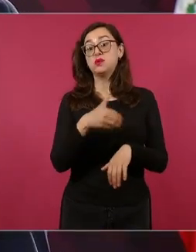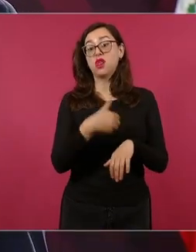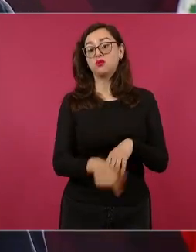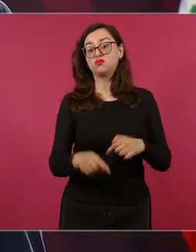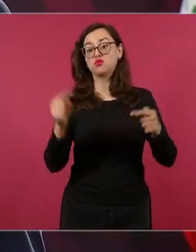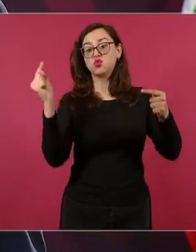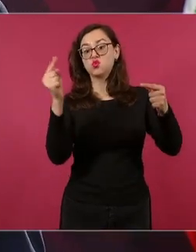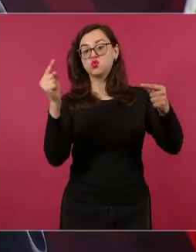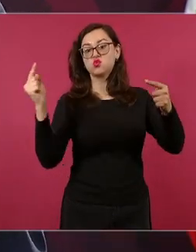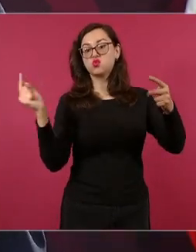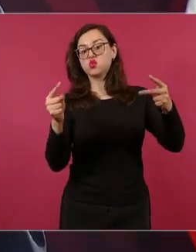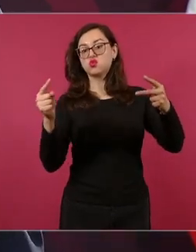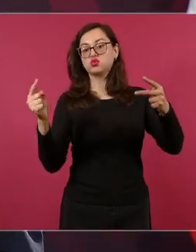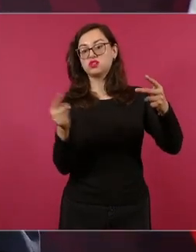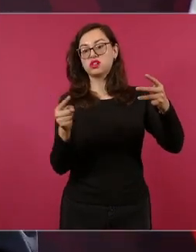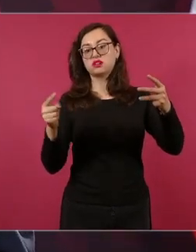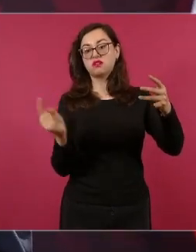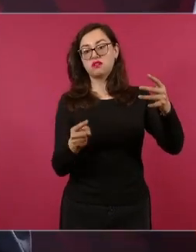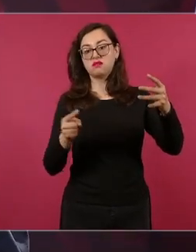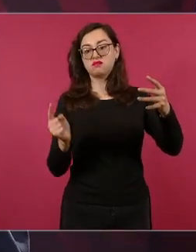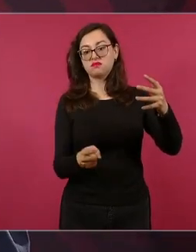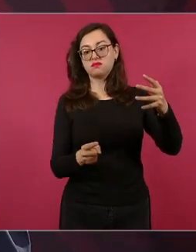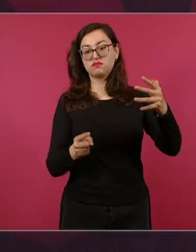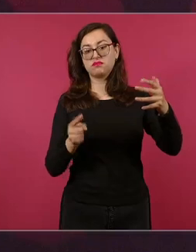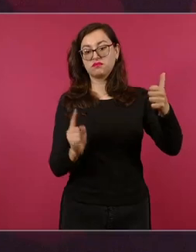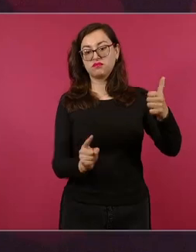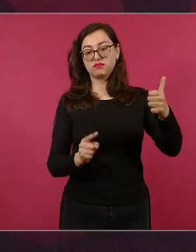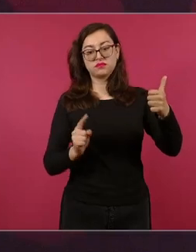uno dos tres cuatro cinco seis siete